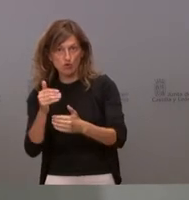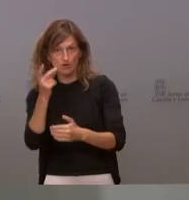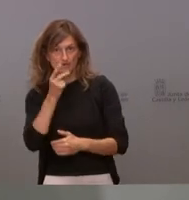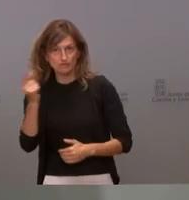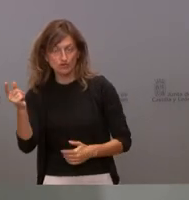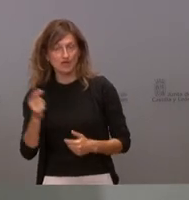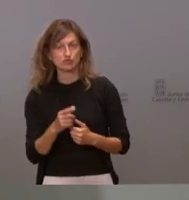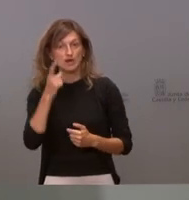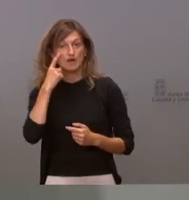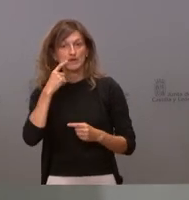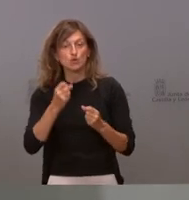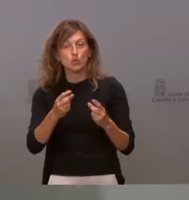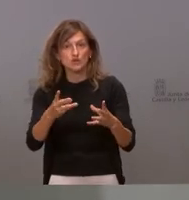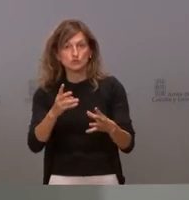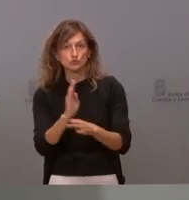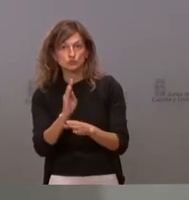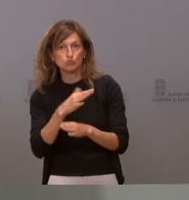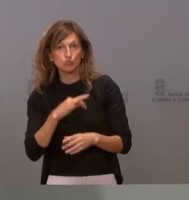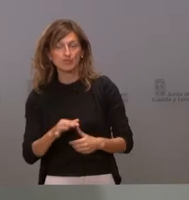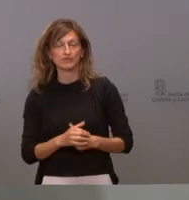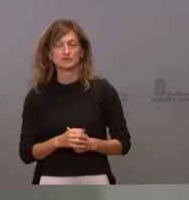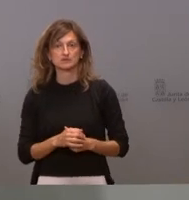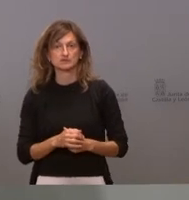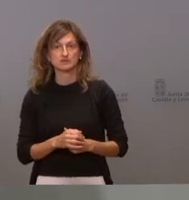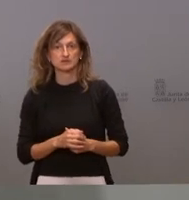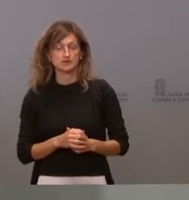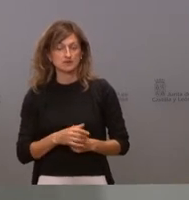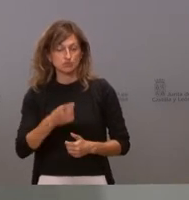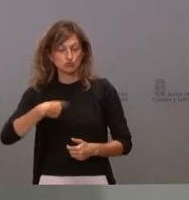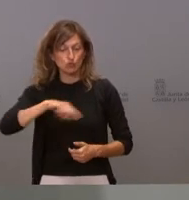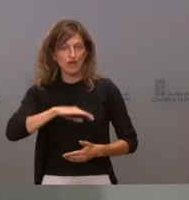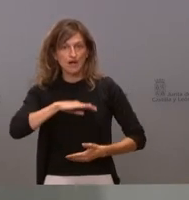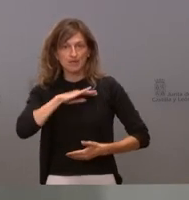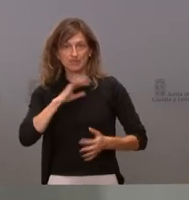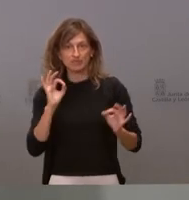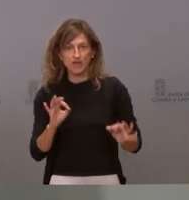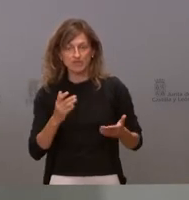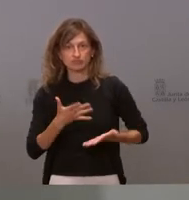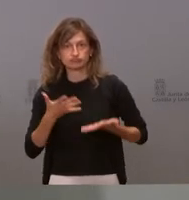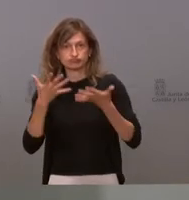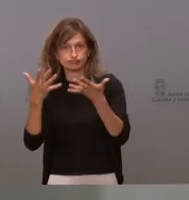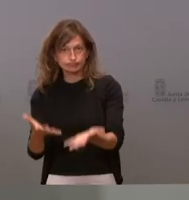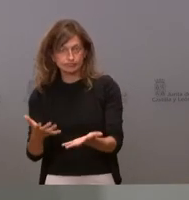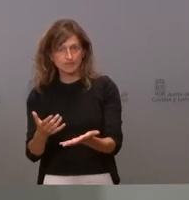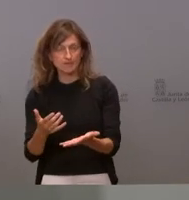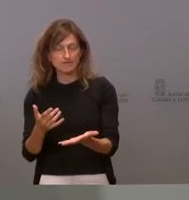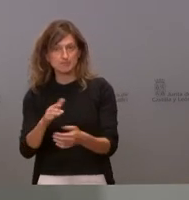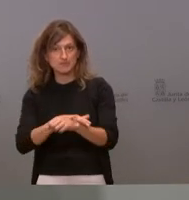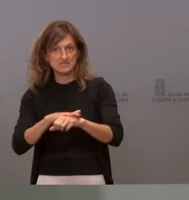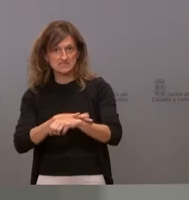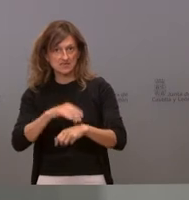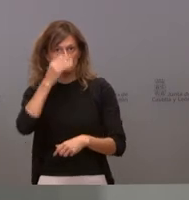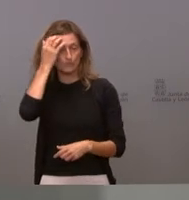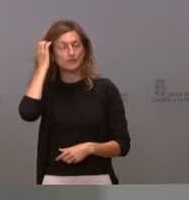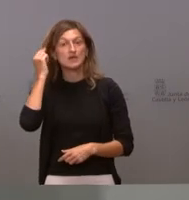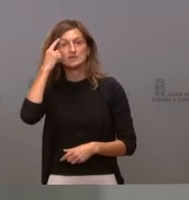saber qué capacidad teníamos para poder poner toda nuestra capacidad al servicio del ministerio saben que esto